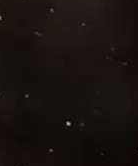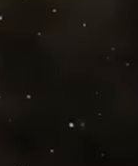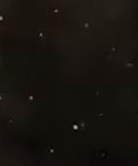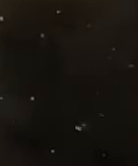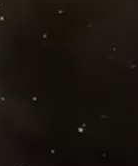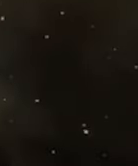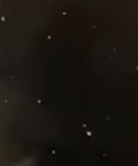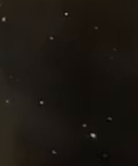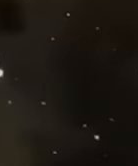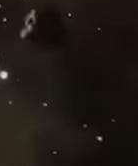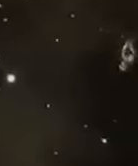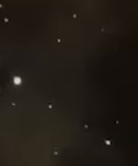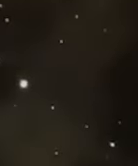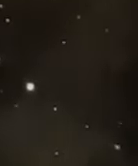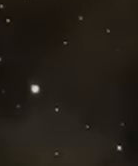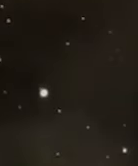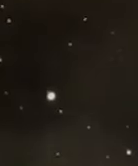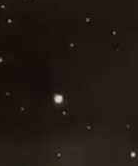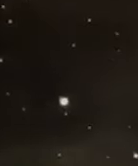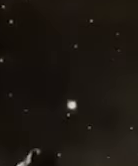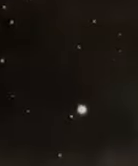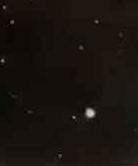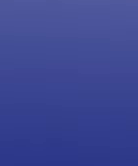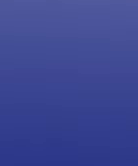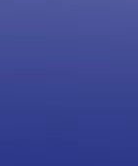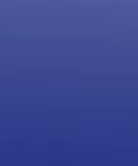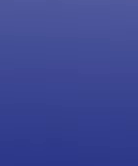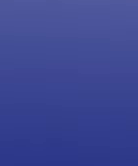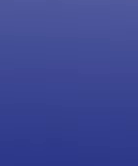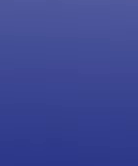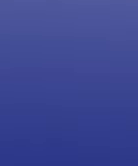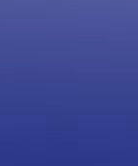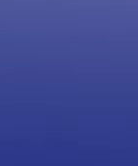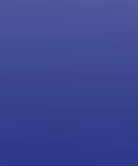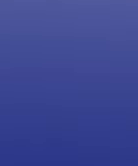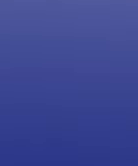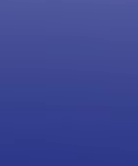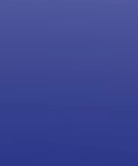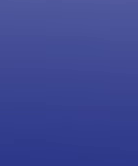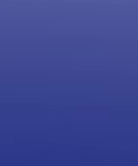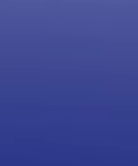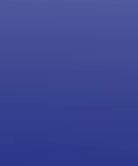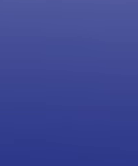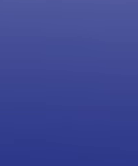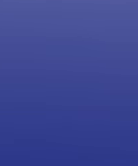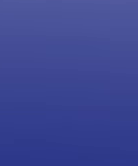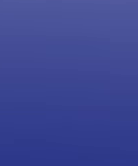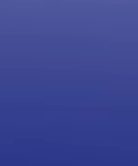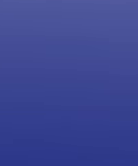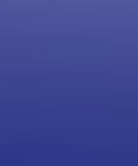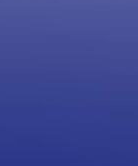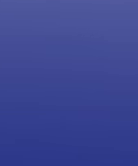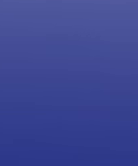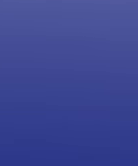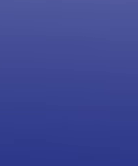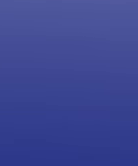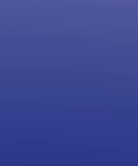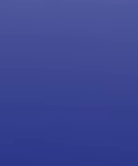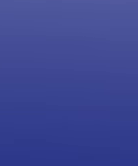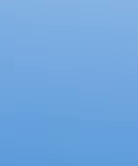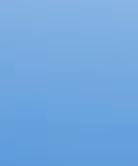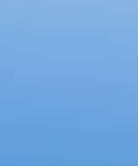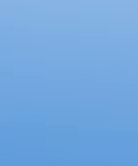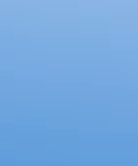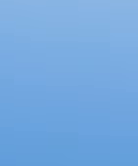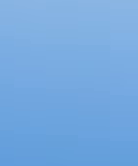recibió la medalla de oro Luis G. León de la Sociedad Astronómica Mexicana y en 1962 obtuvo la medalla